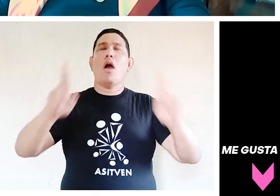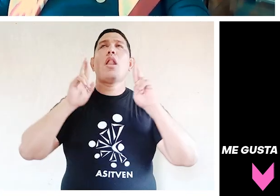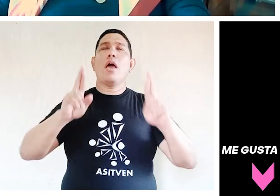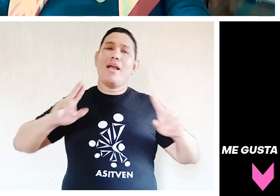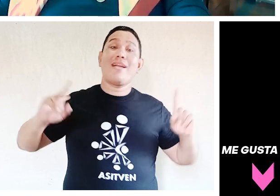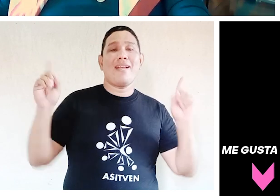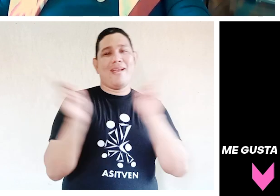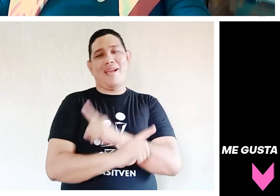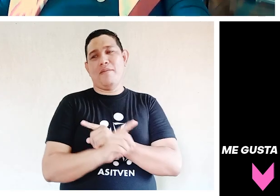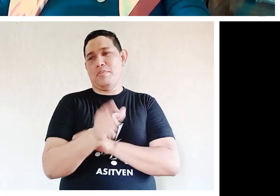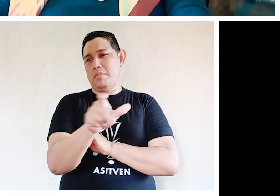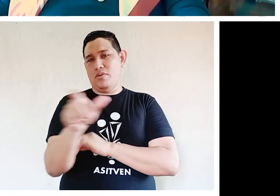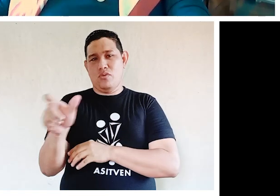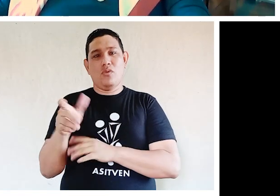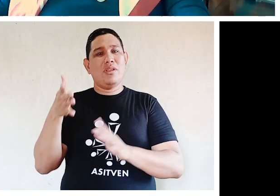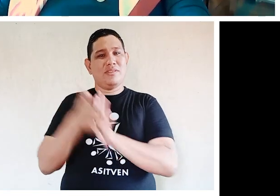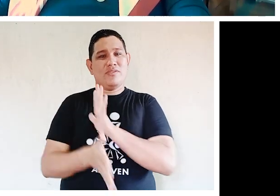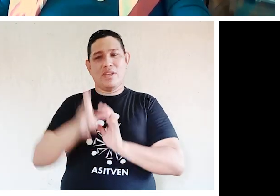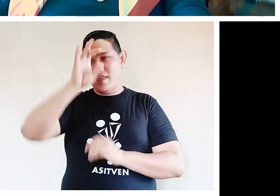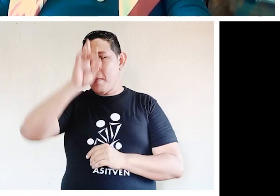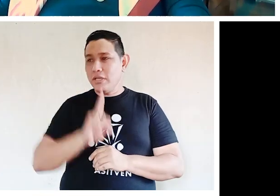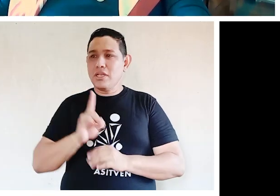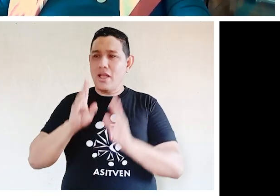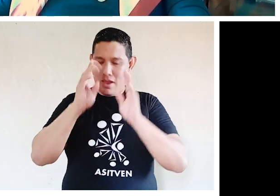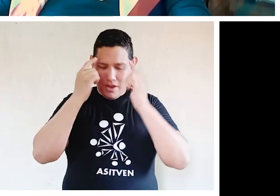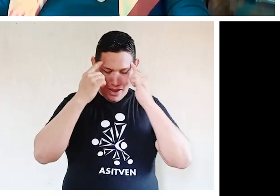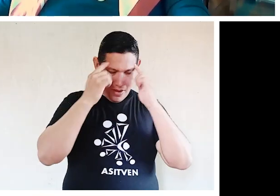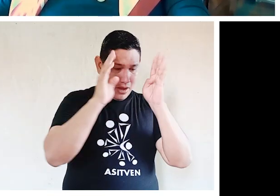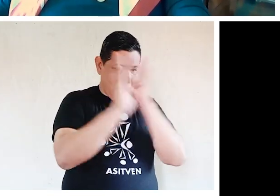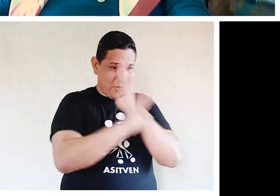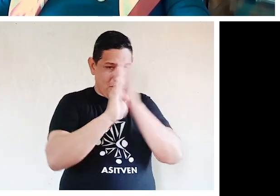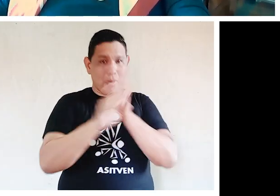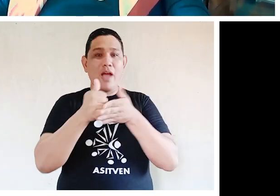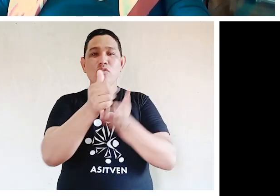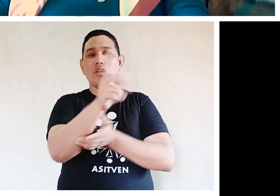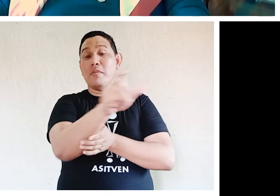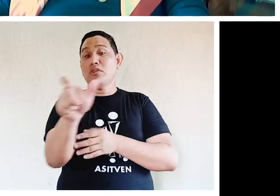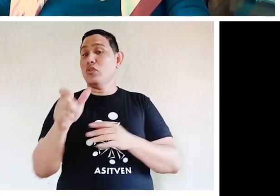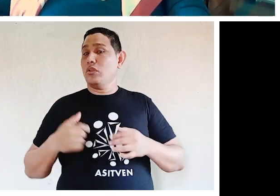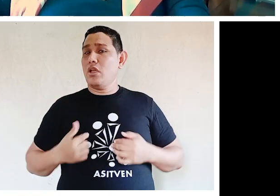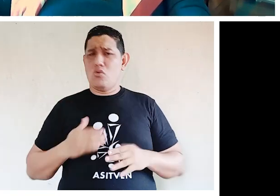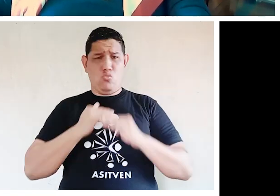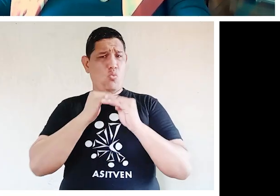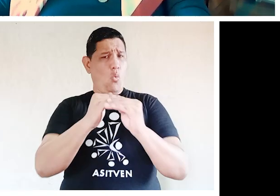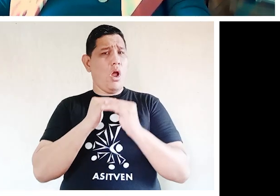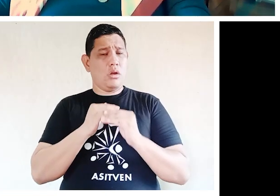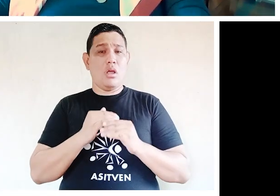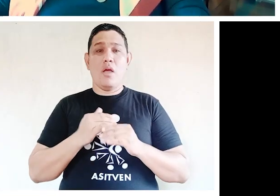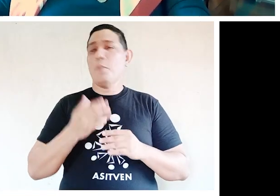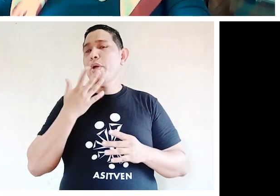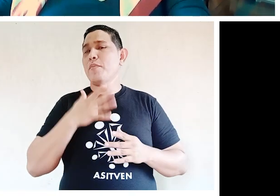perspectiva de lo que una persona con discapacidad para considerarnos otra persona, igual a ustedes con unas ciertas